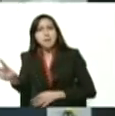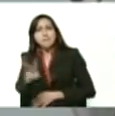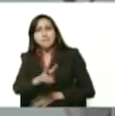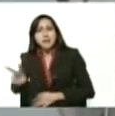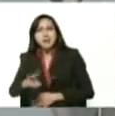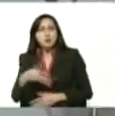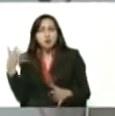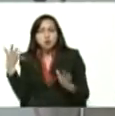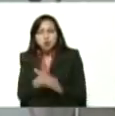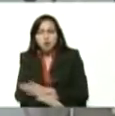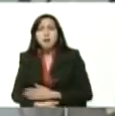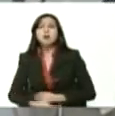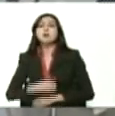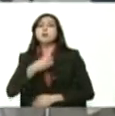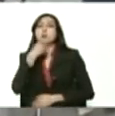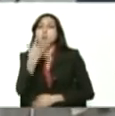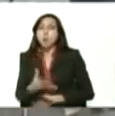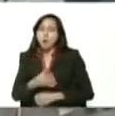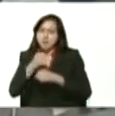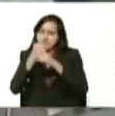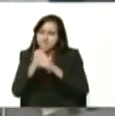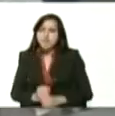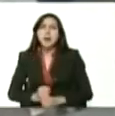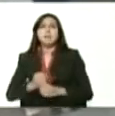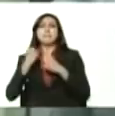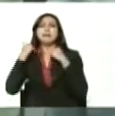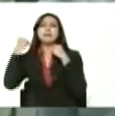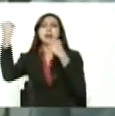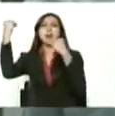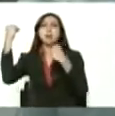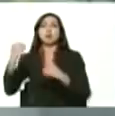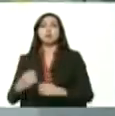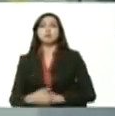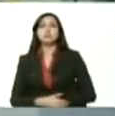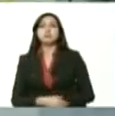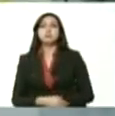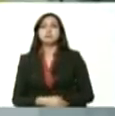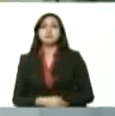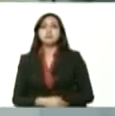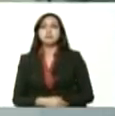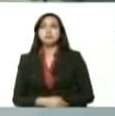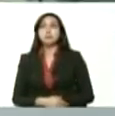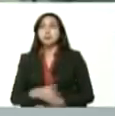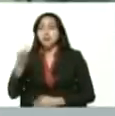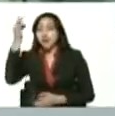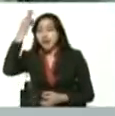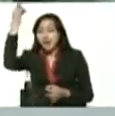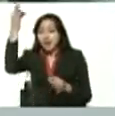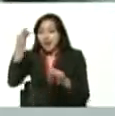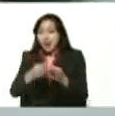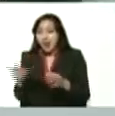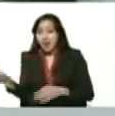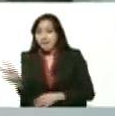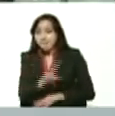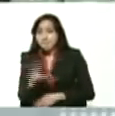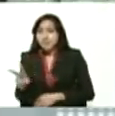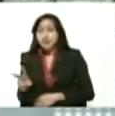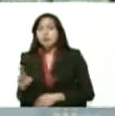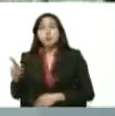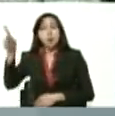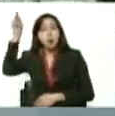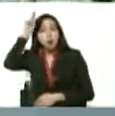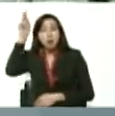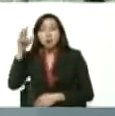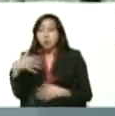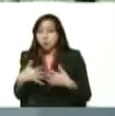de prosperidad venceremos presidente creer en Venezuela gran cacique yaracuy